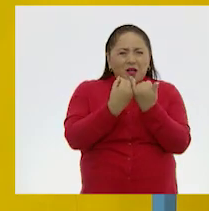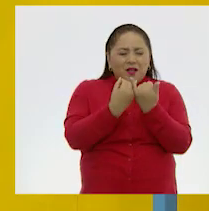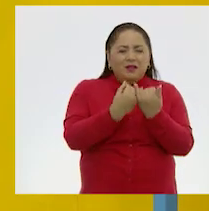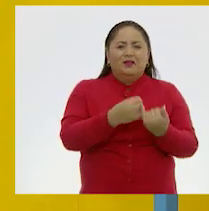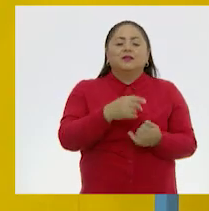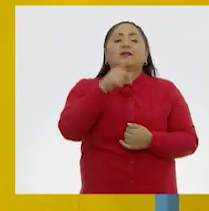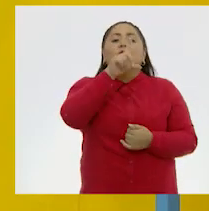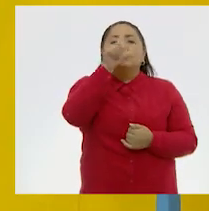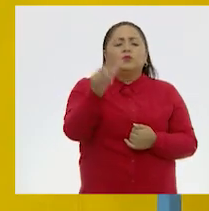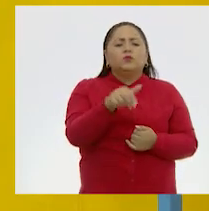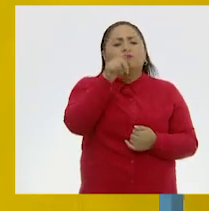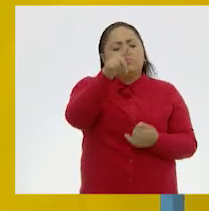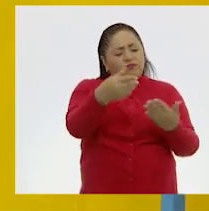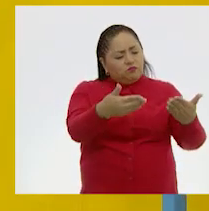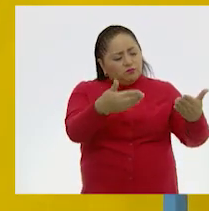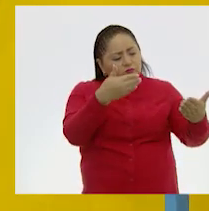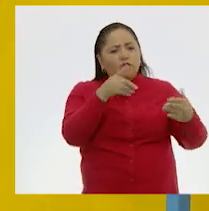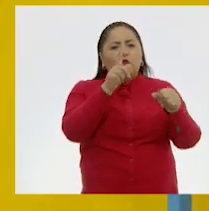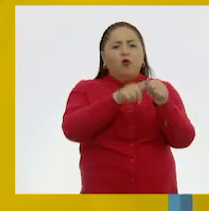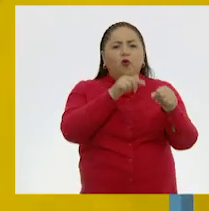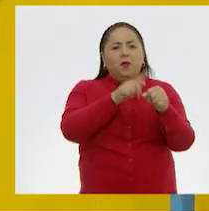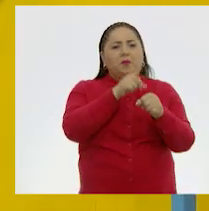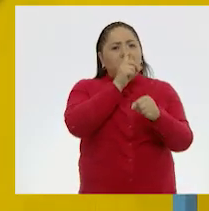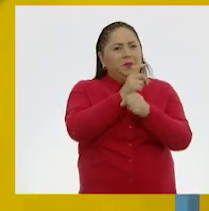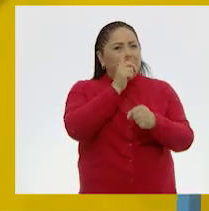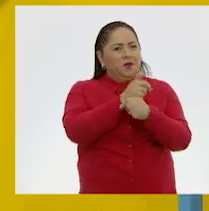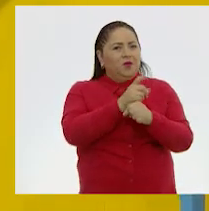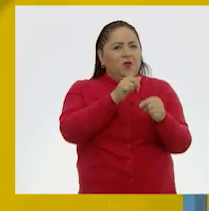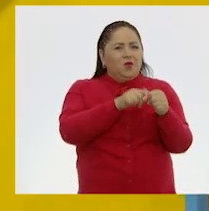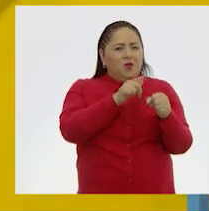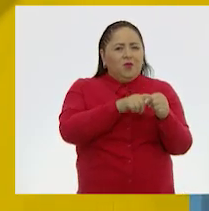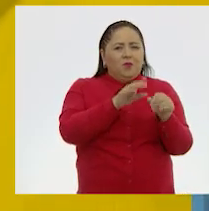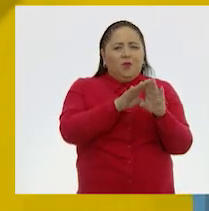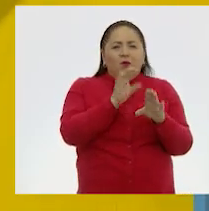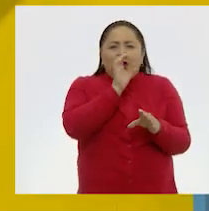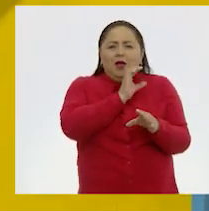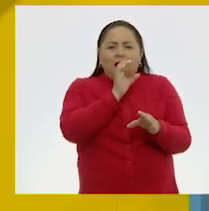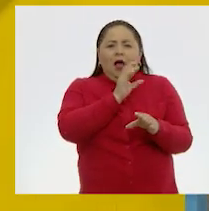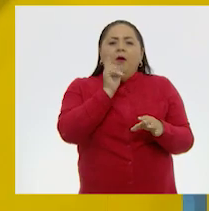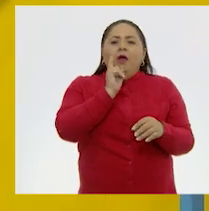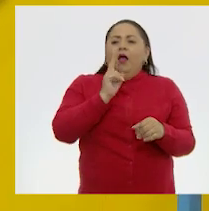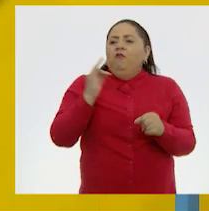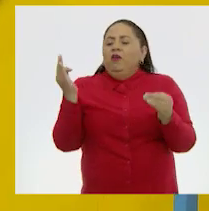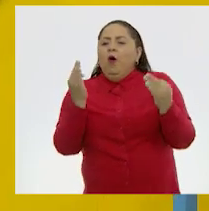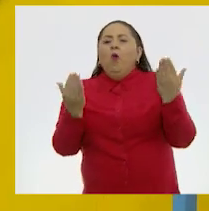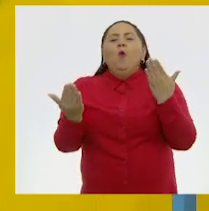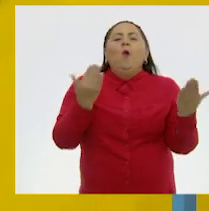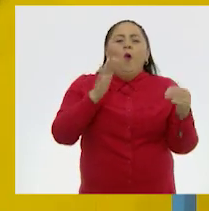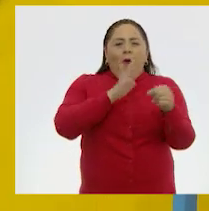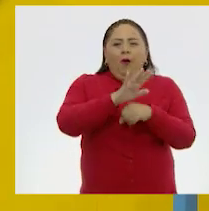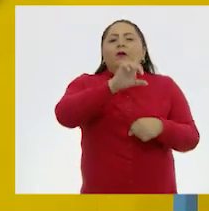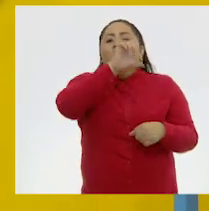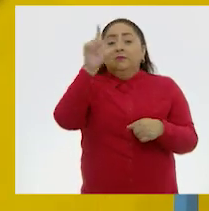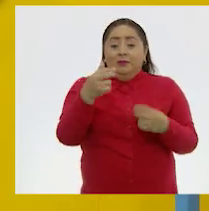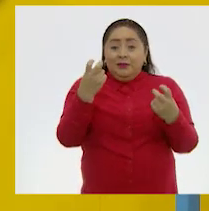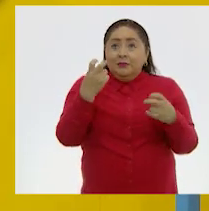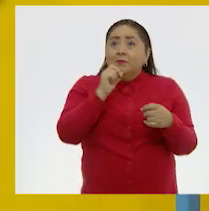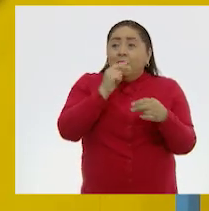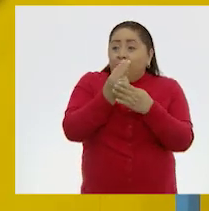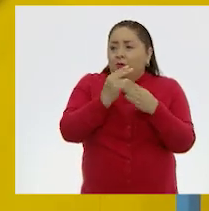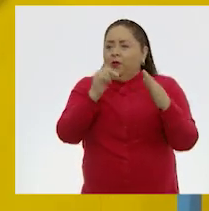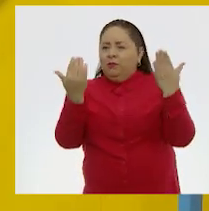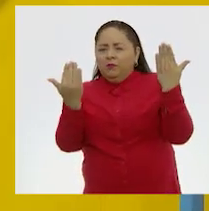y después pónganle color. Primero, con colores cálidos, a ver cuál es el resultado y después ese mismo